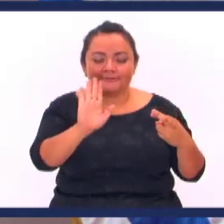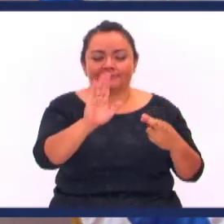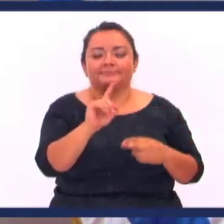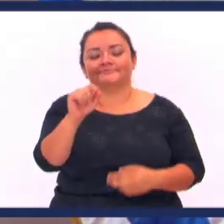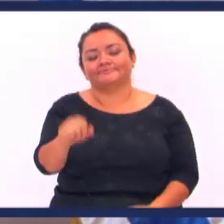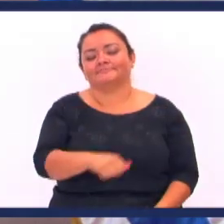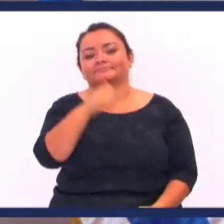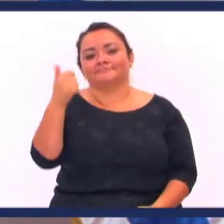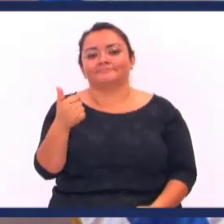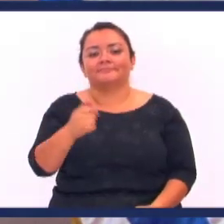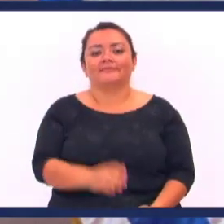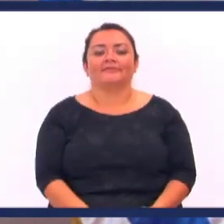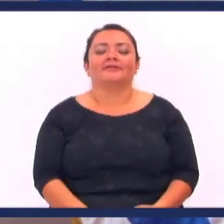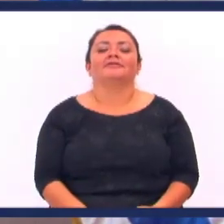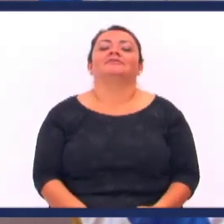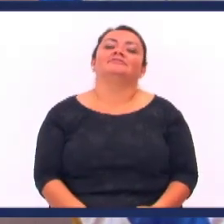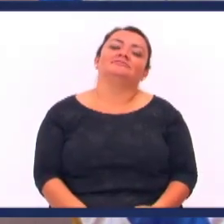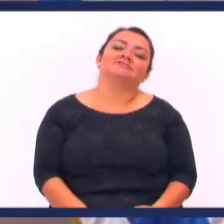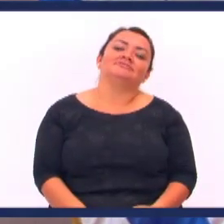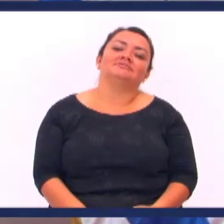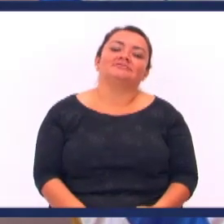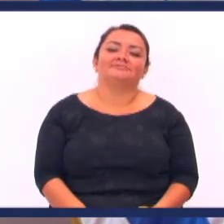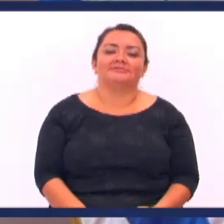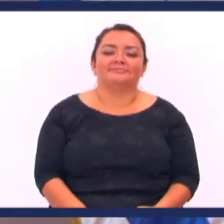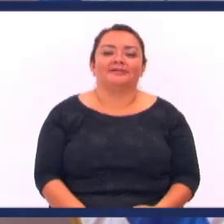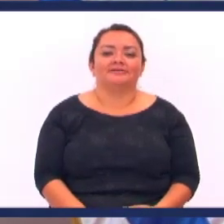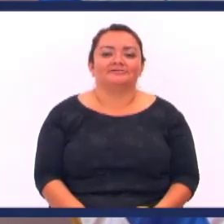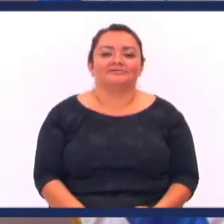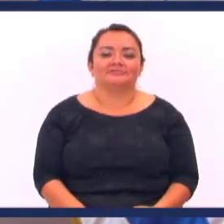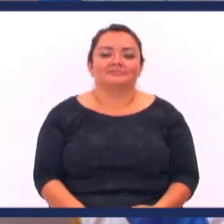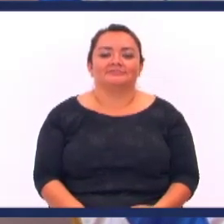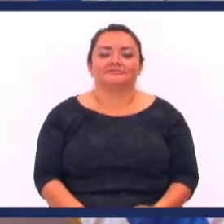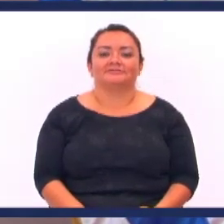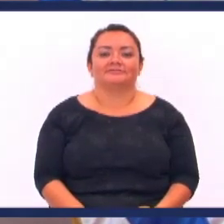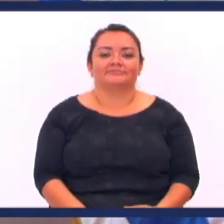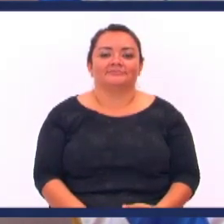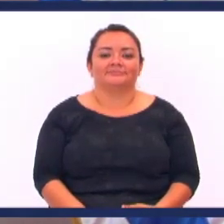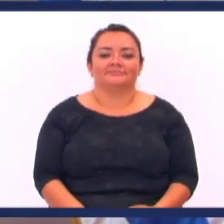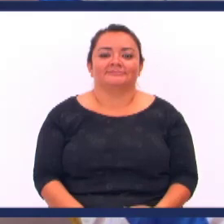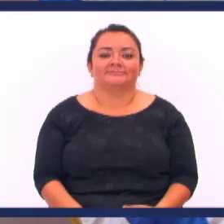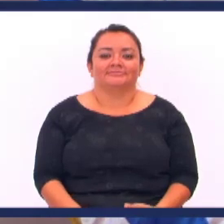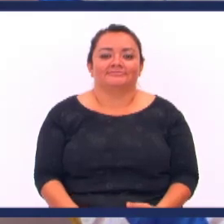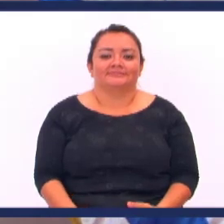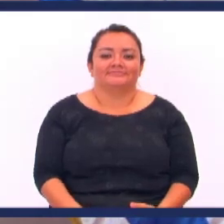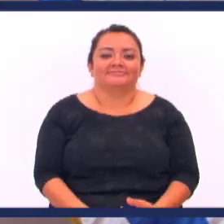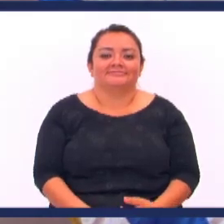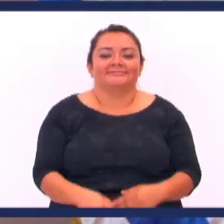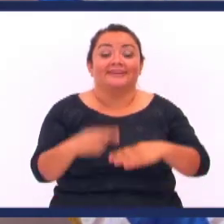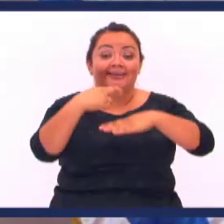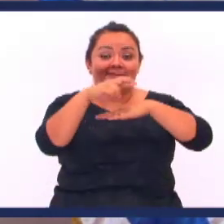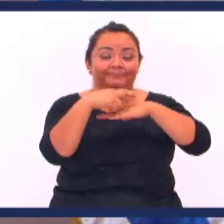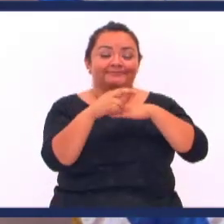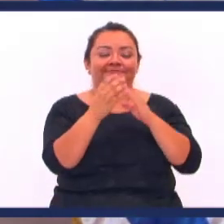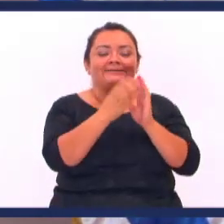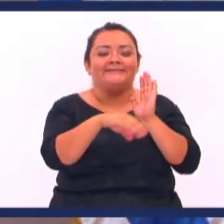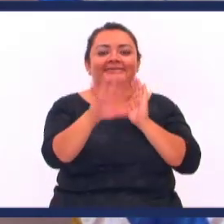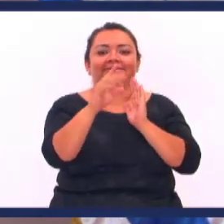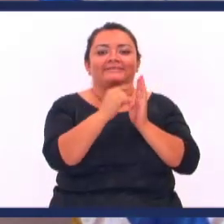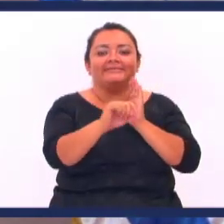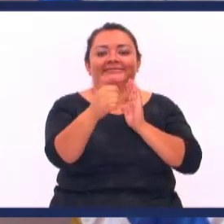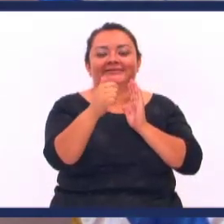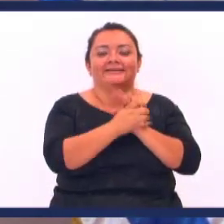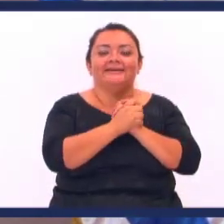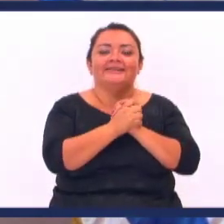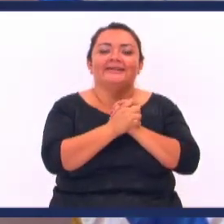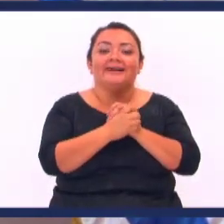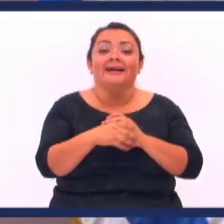Vamos una más Vaya romanos Capítulo 5 Versículo 3 El propósito de Dios En medio de la tribulación Escuche